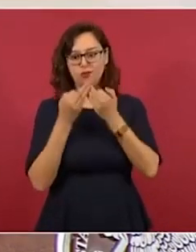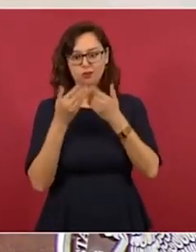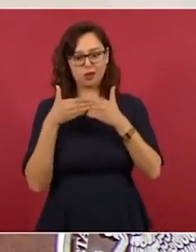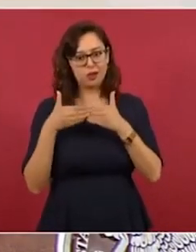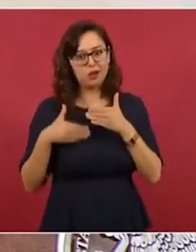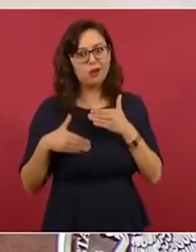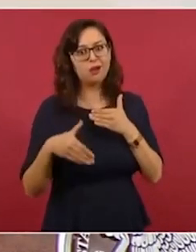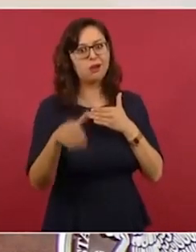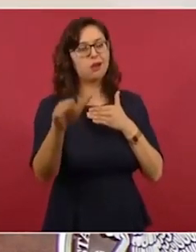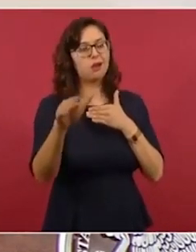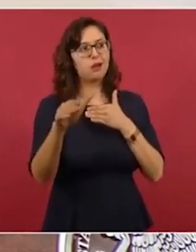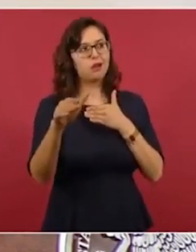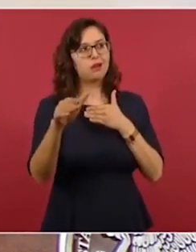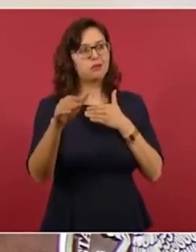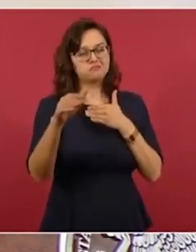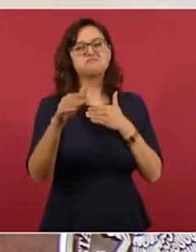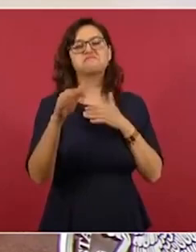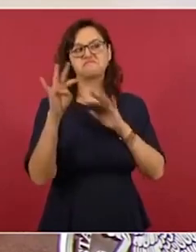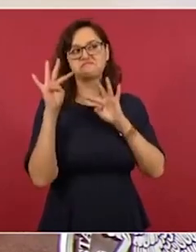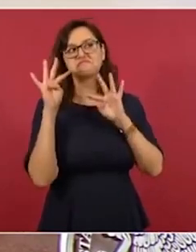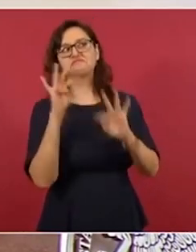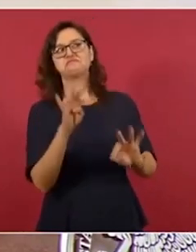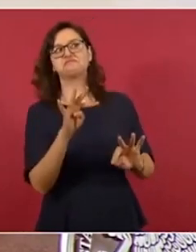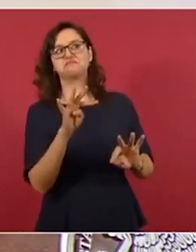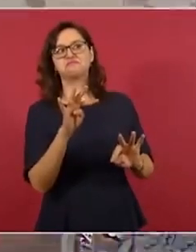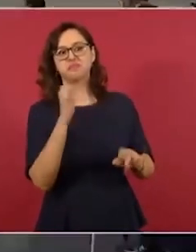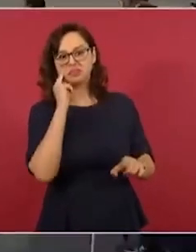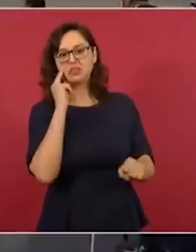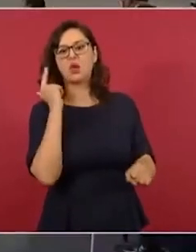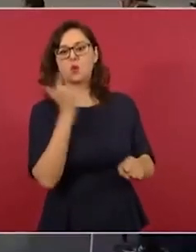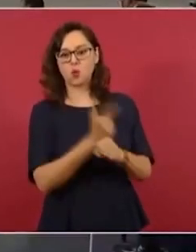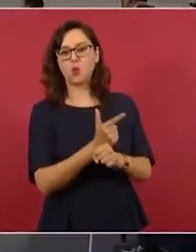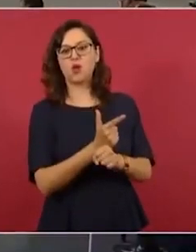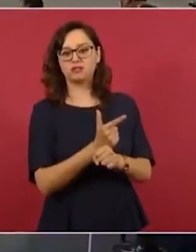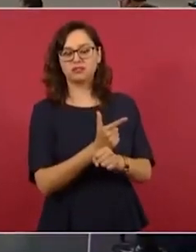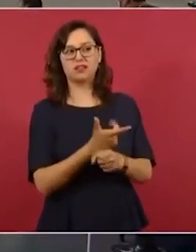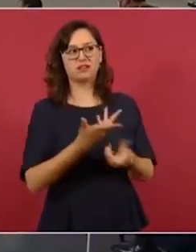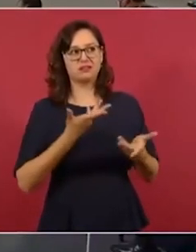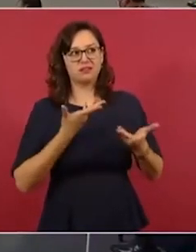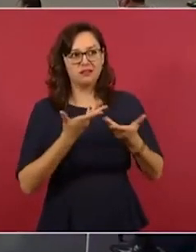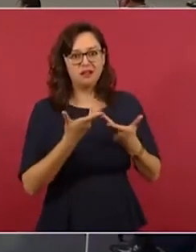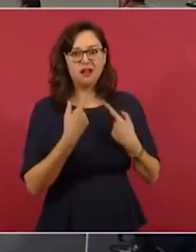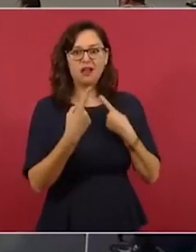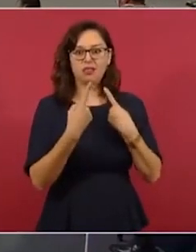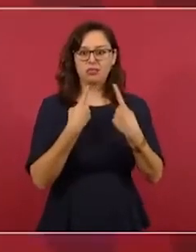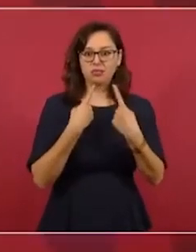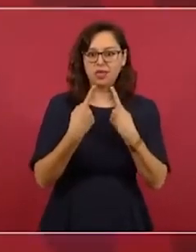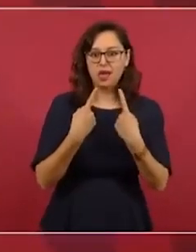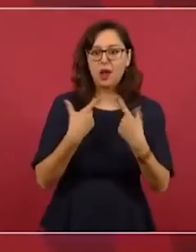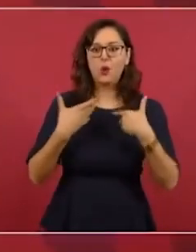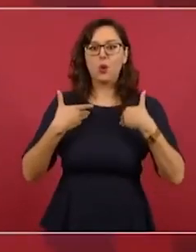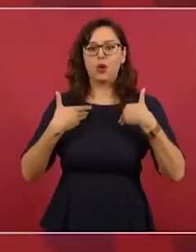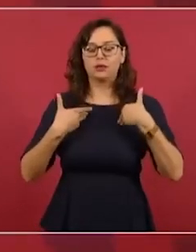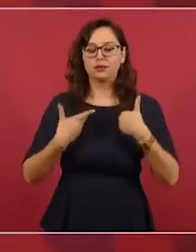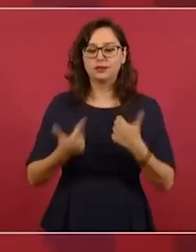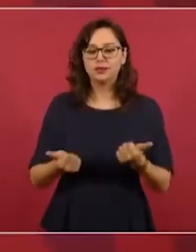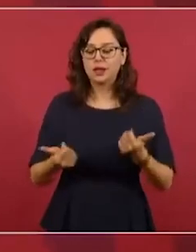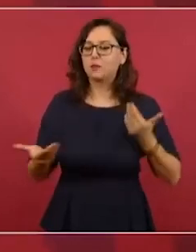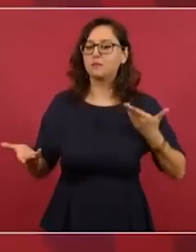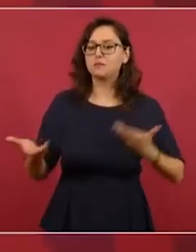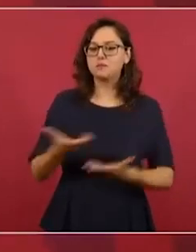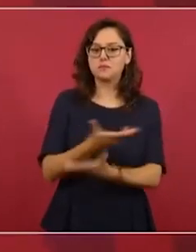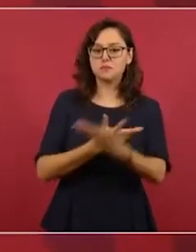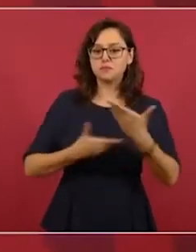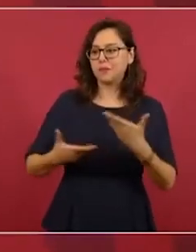inauguramos una etapa nueva para el diálogo para el entendimiento para resolver